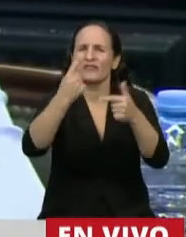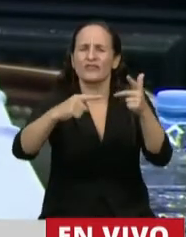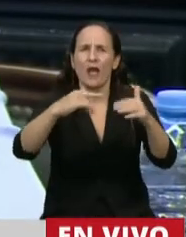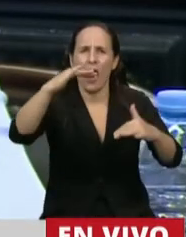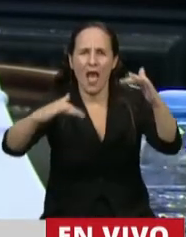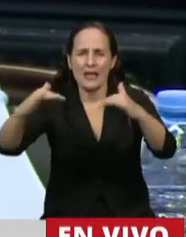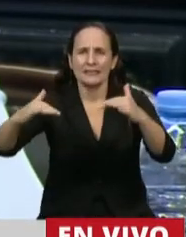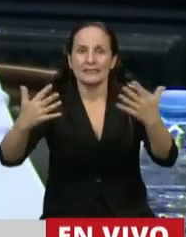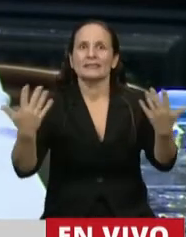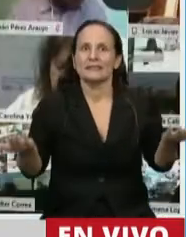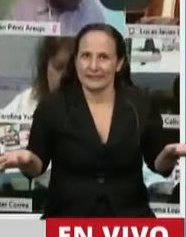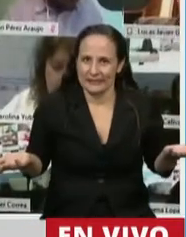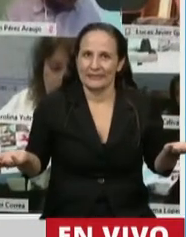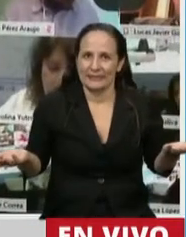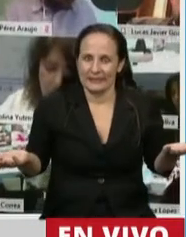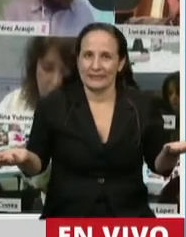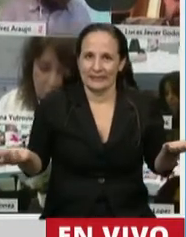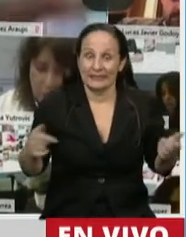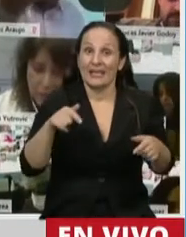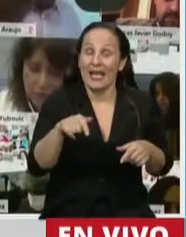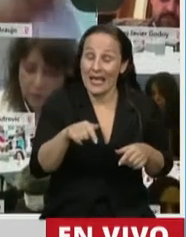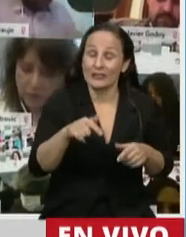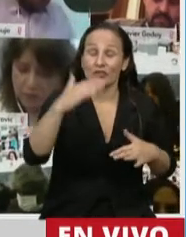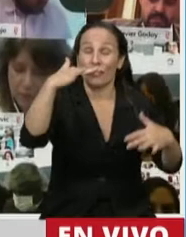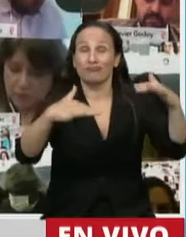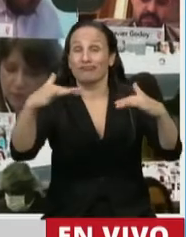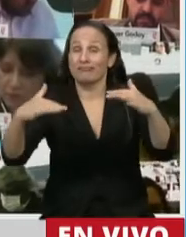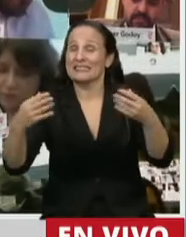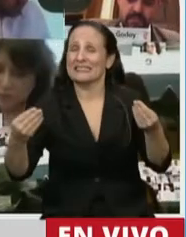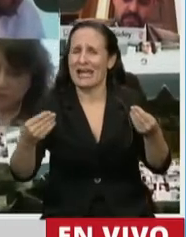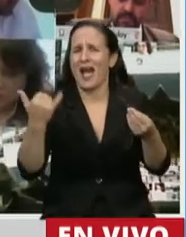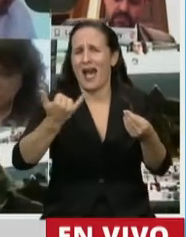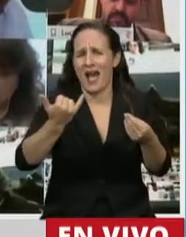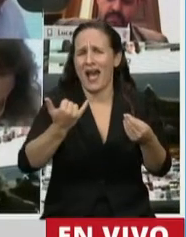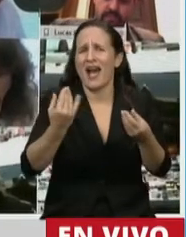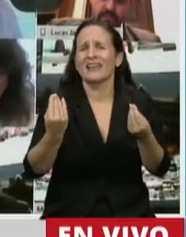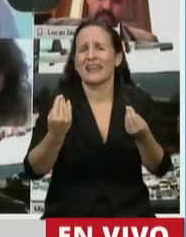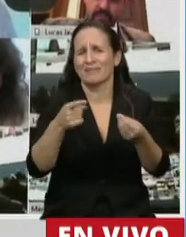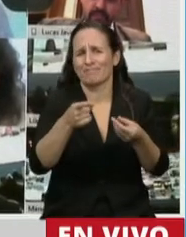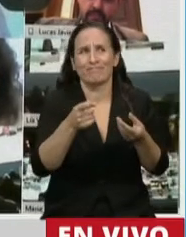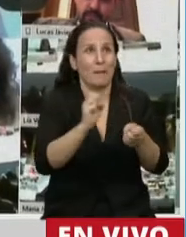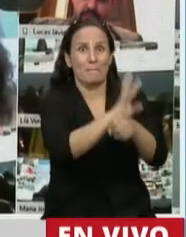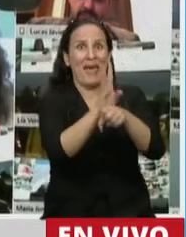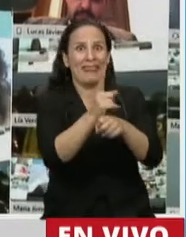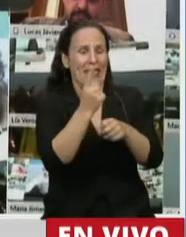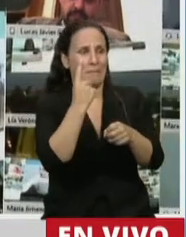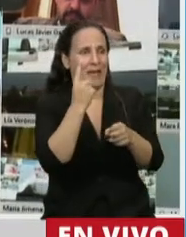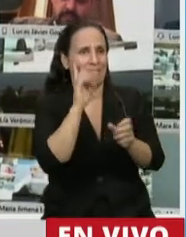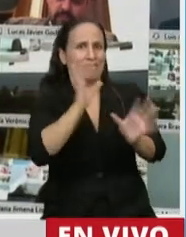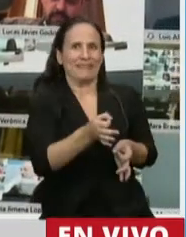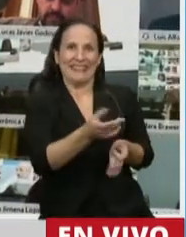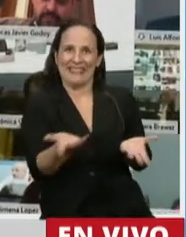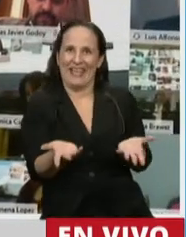que se suma a uno de los tantos efectos que tiene esta pandemia, que